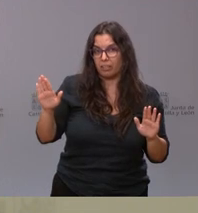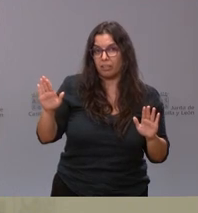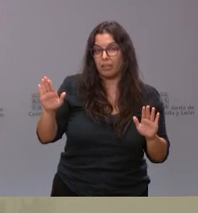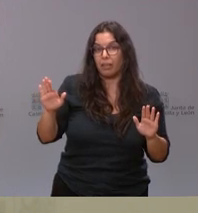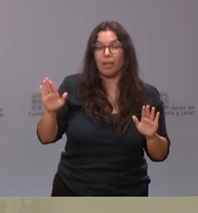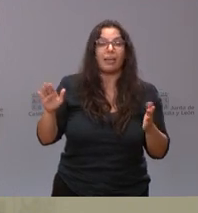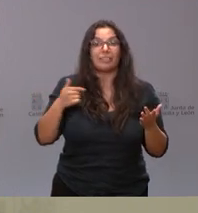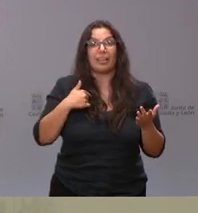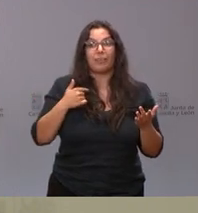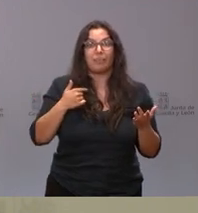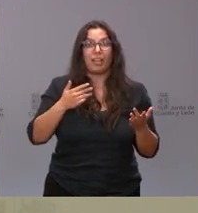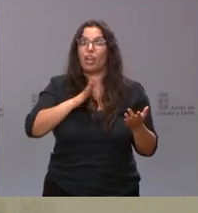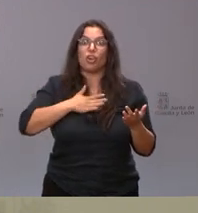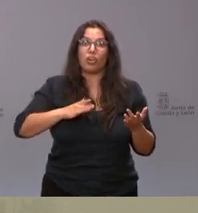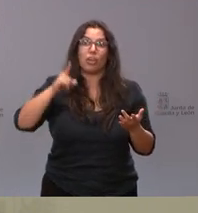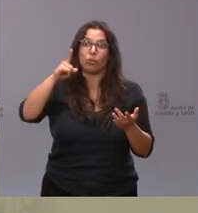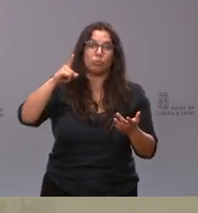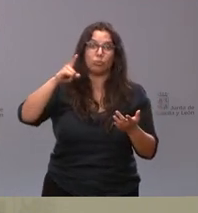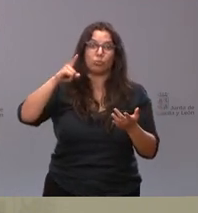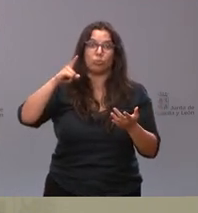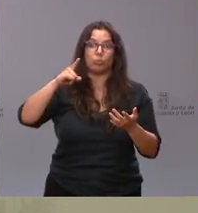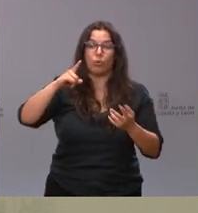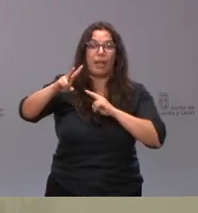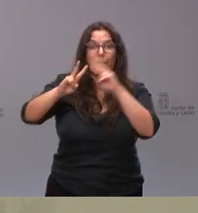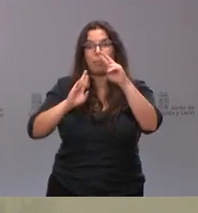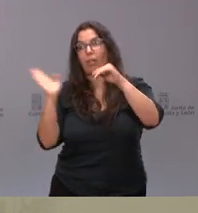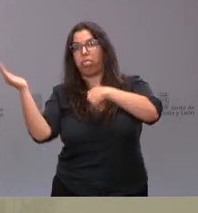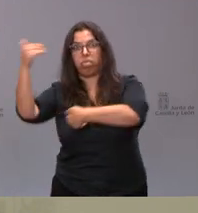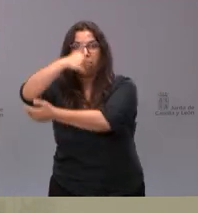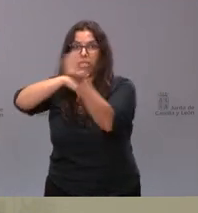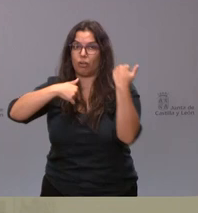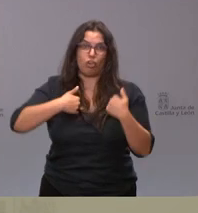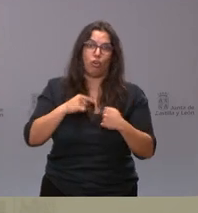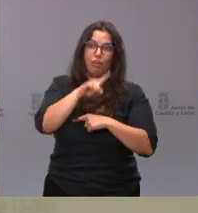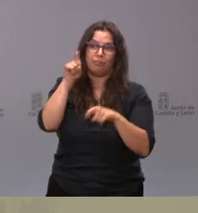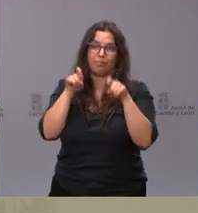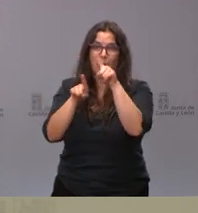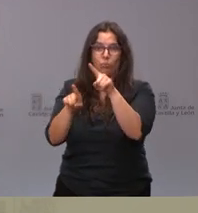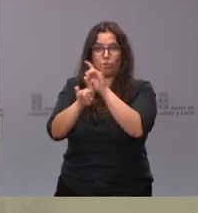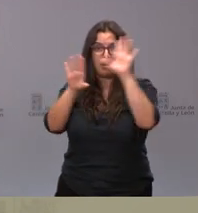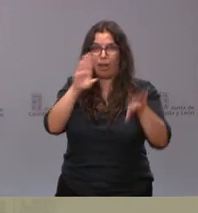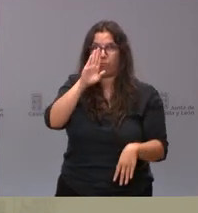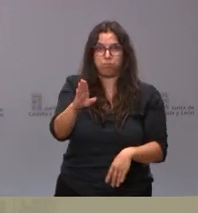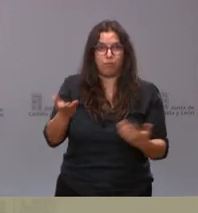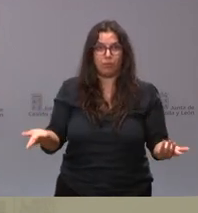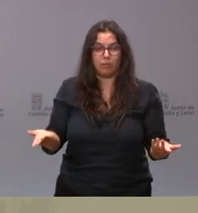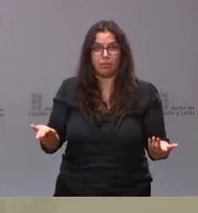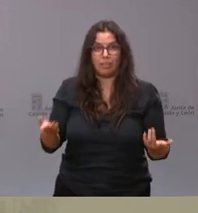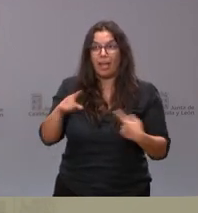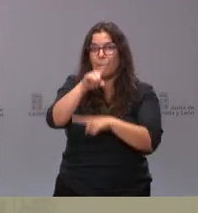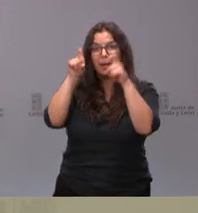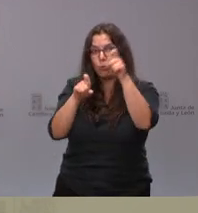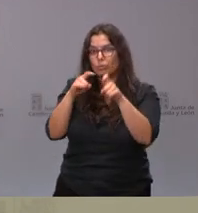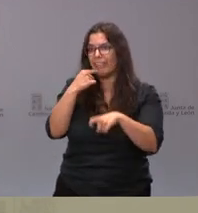Es que no quiero que rehaga mi pregunta continuamente porque yo le estoy haciendo la pregunta muy clara. no, no la dejo terminar. No, pero es que la pregunta es muy